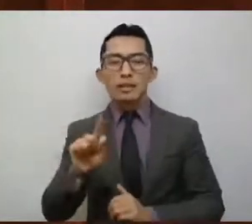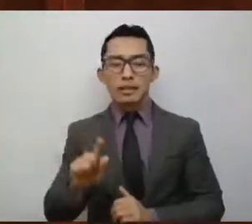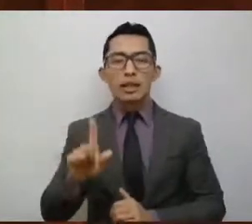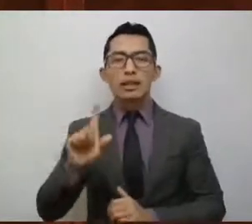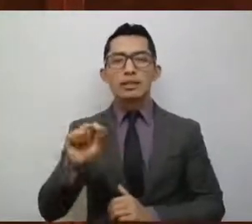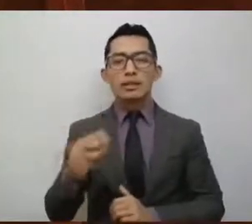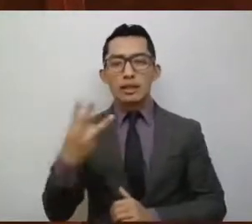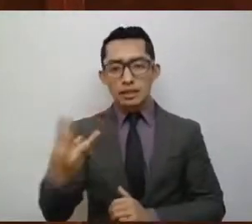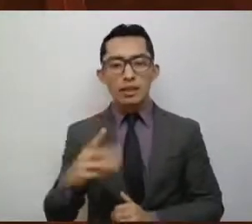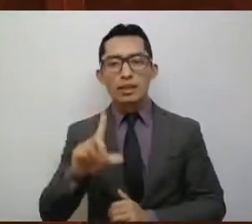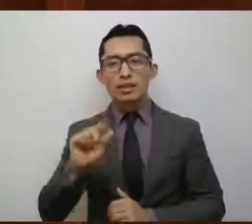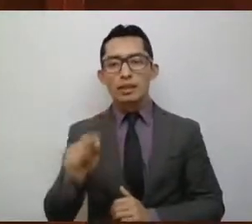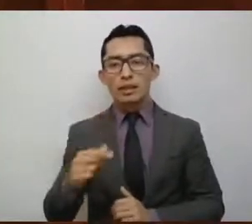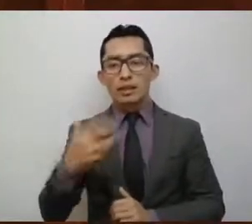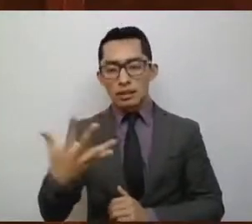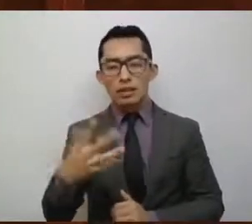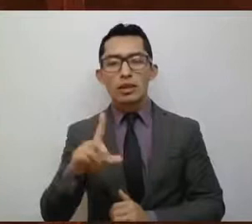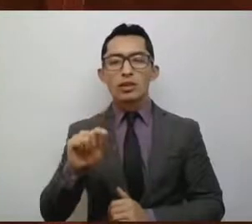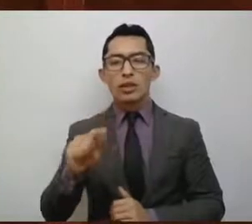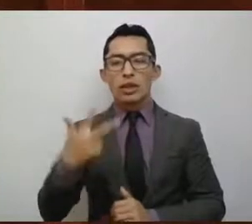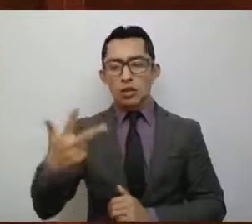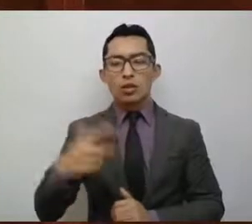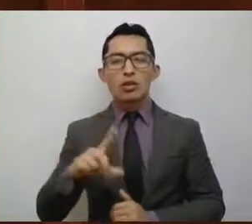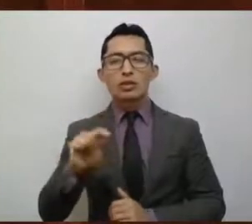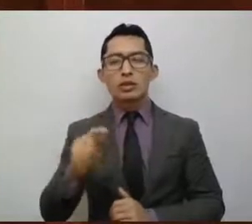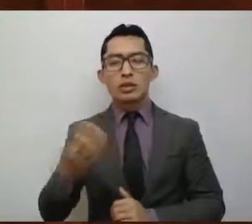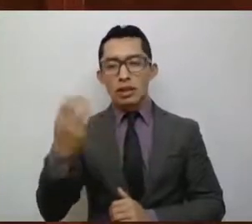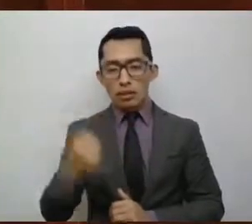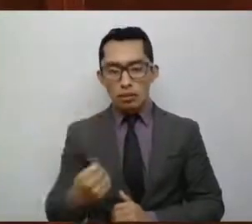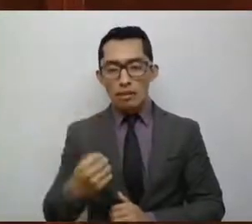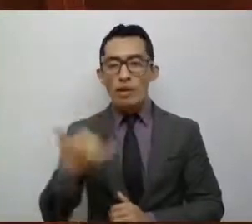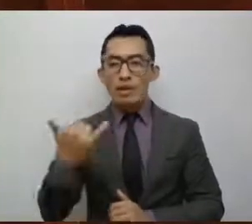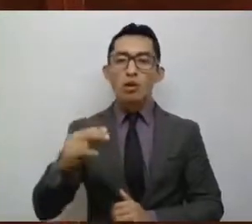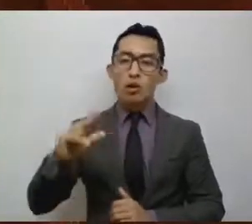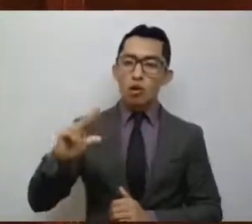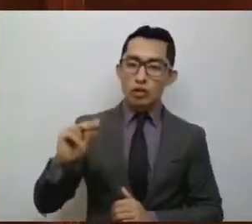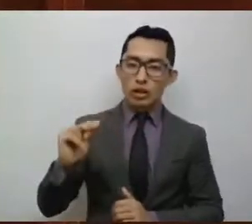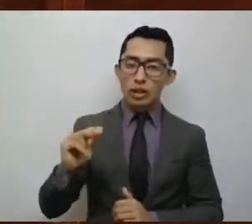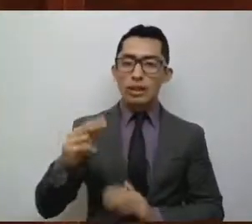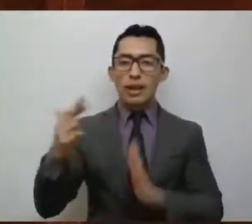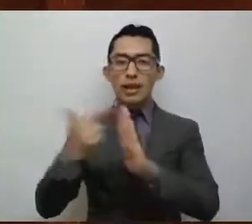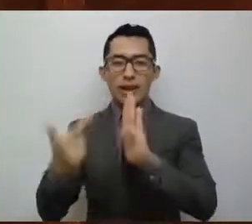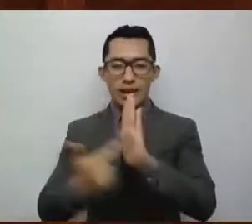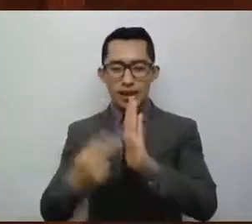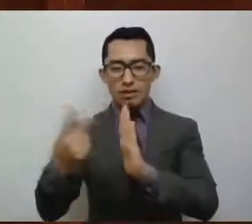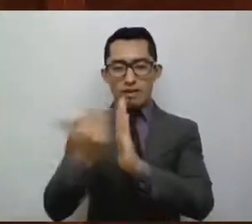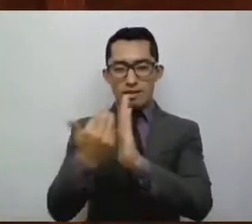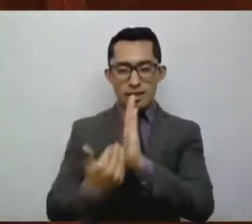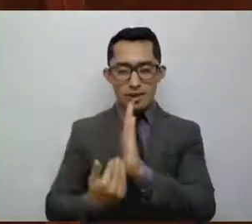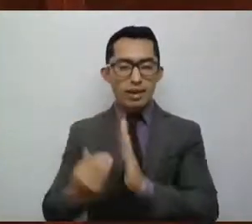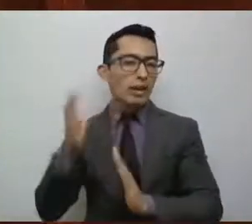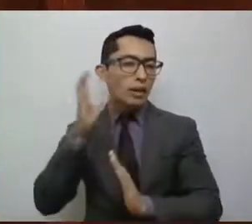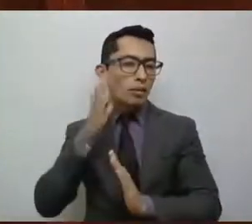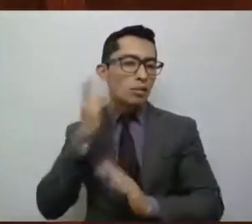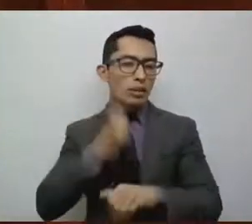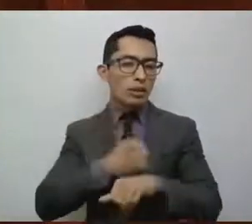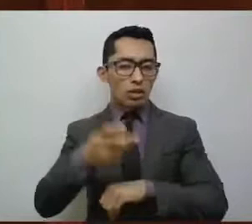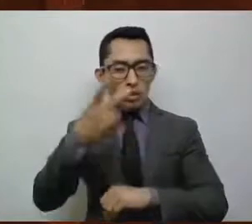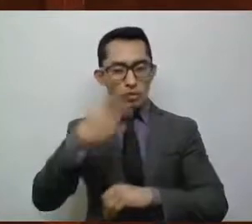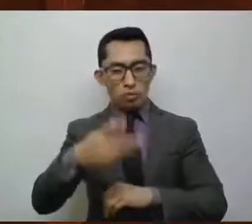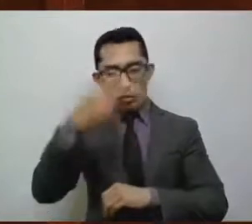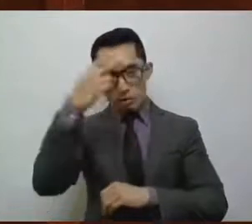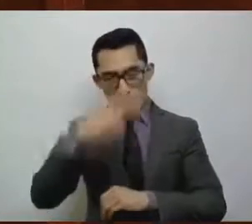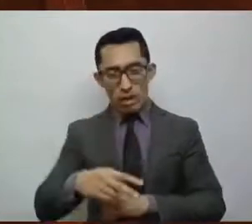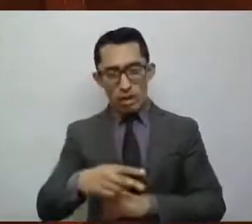73, 75, 78, 79 y 80 del Reglamento del Poder Legislativo del Estado Libre y Soberano de México,